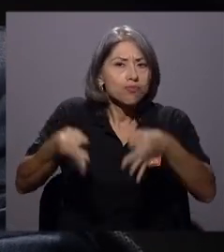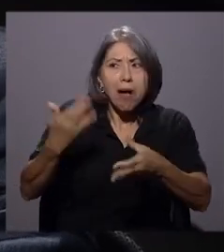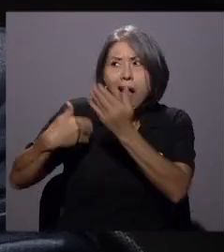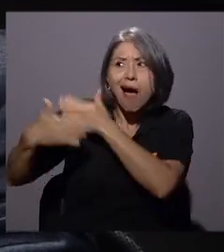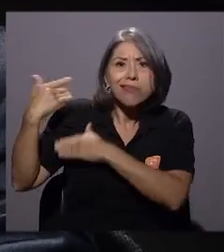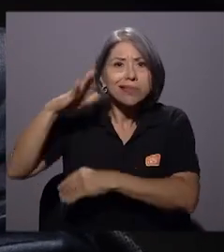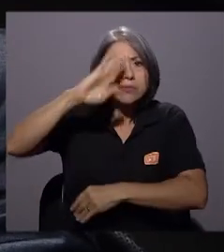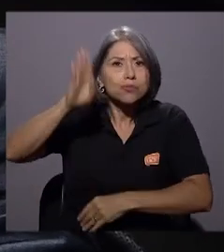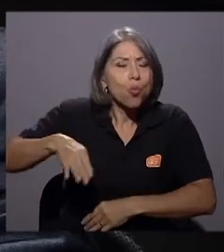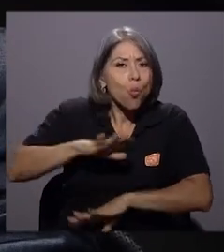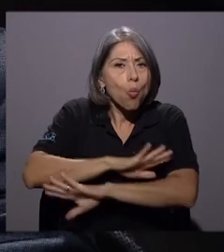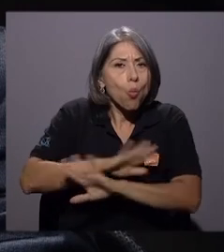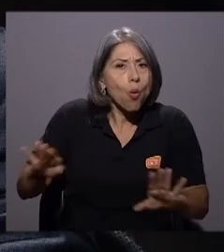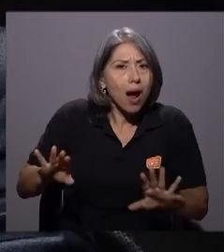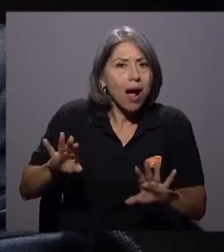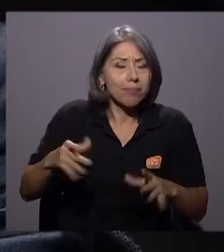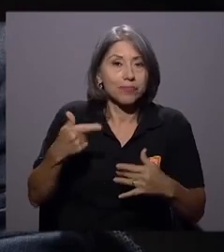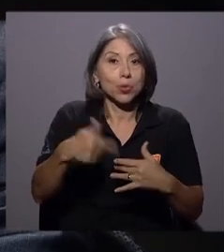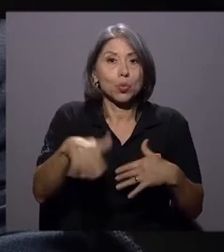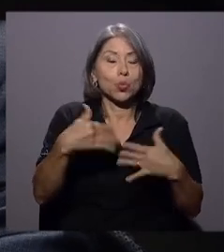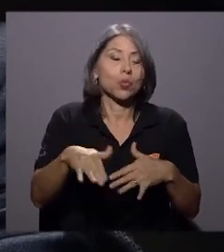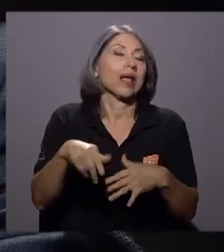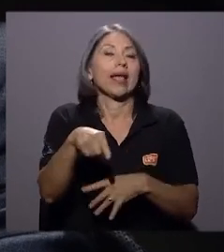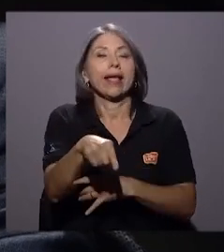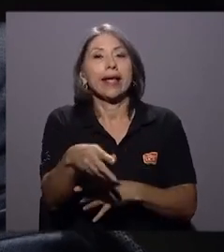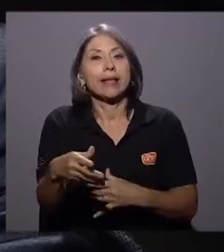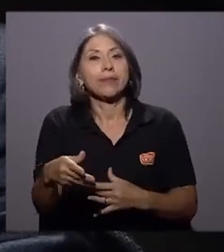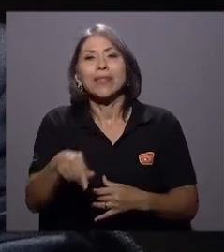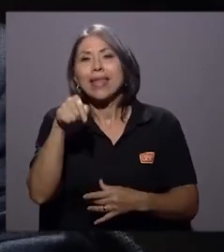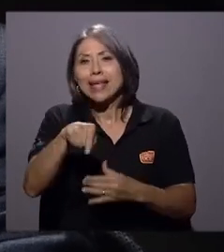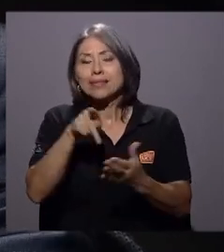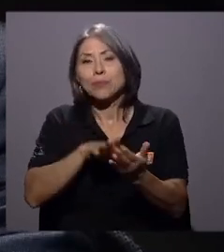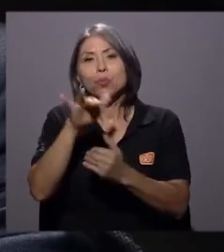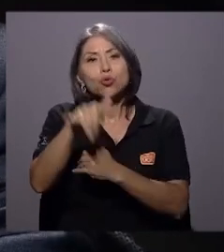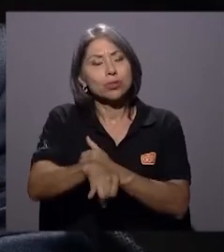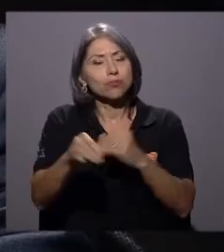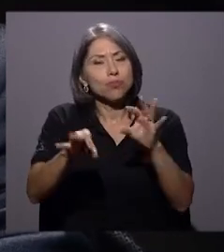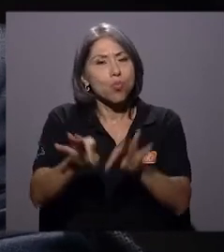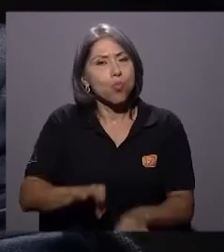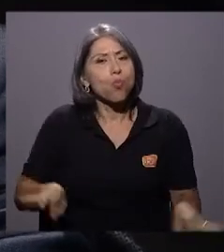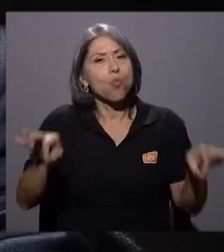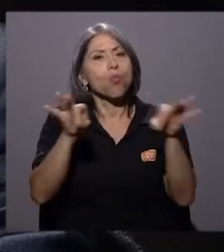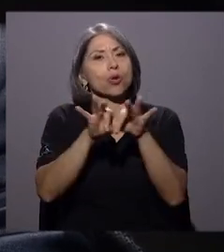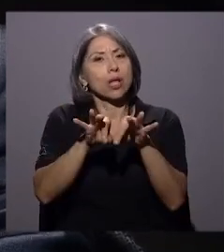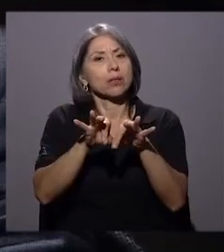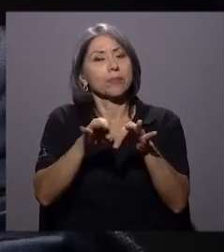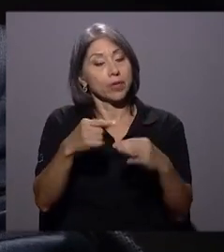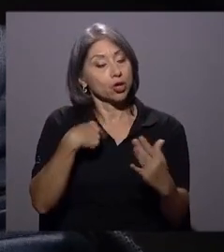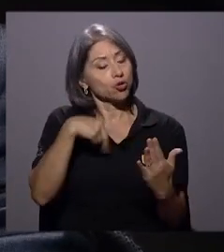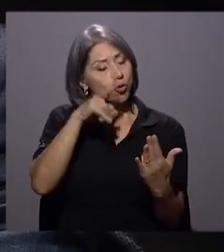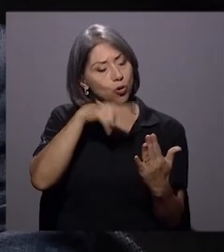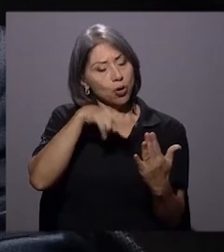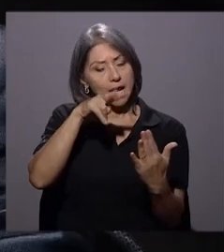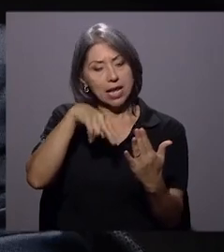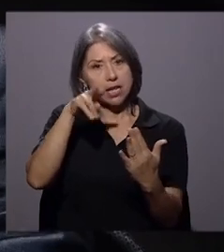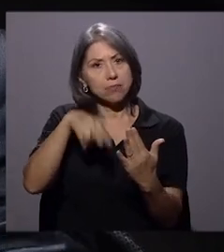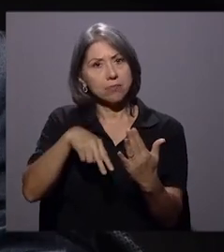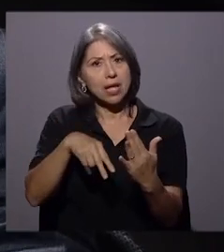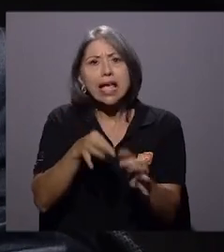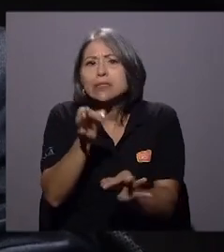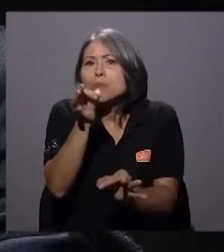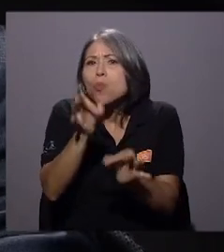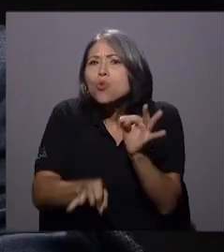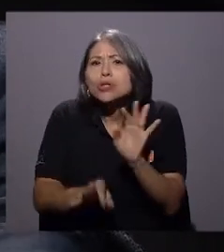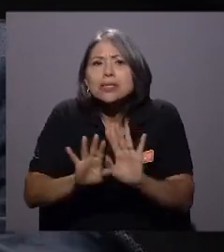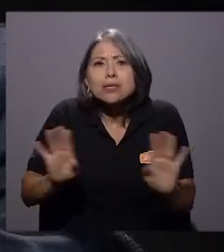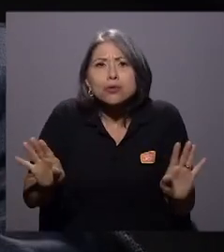podríamos decirlo, dentro del marco de la comisión. Este es un proyecto muy importante. Yo lo leí, es muy sencillo, quiero decirles a los